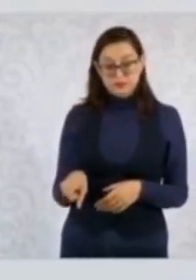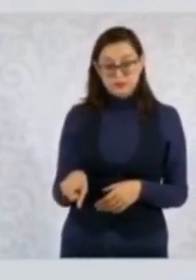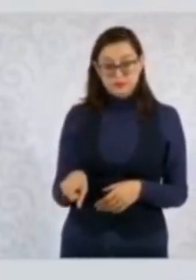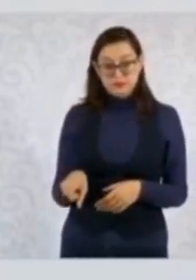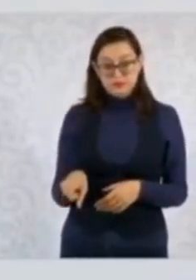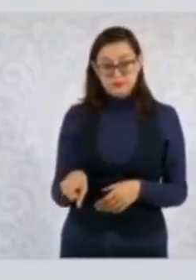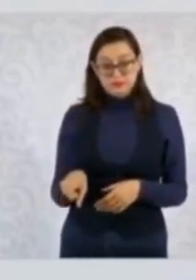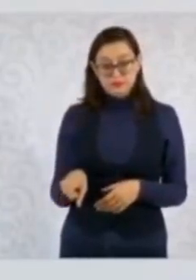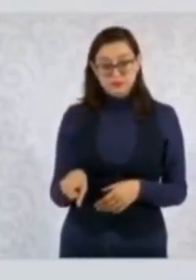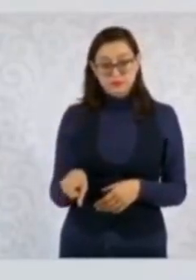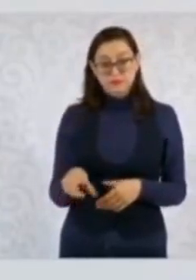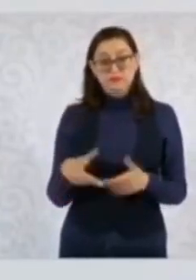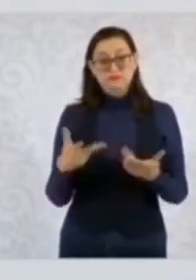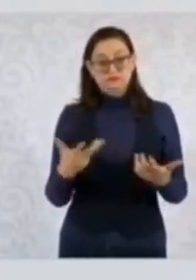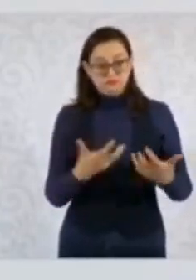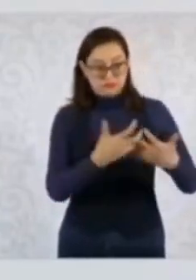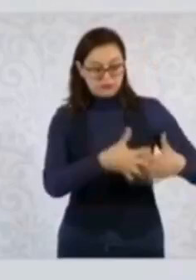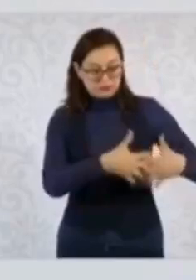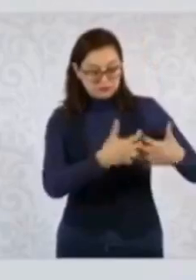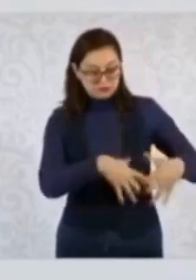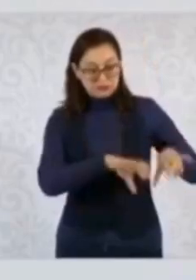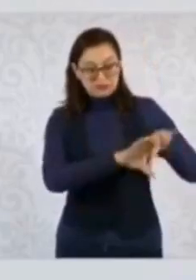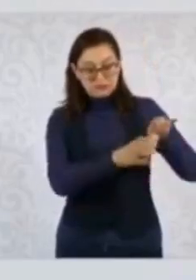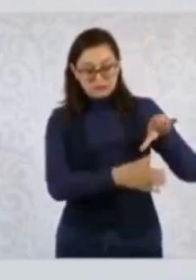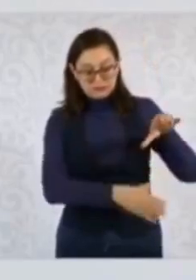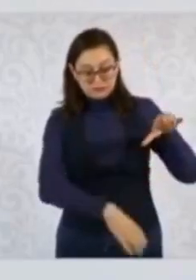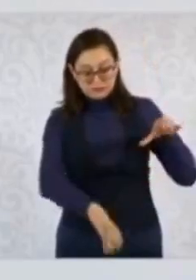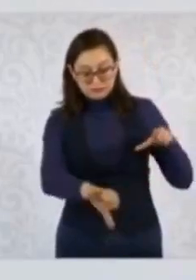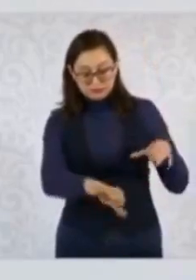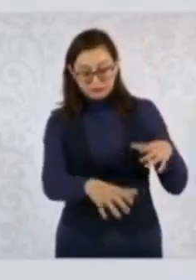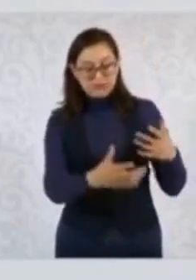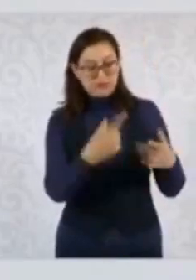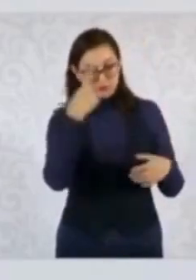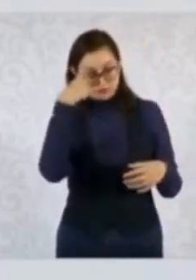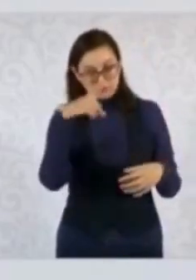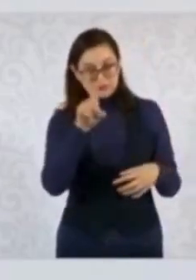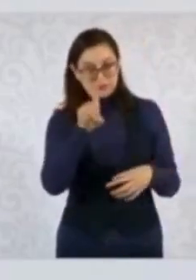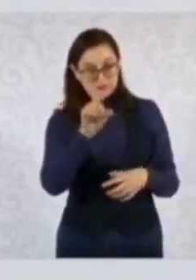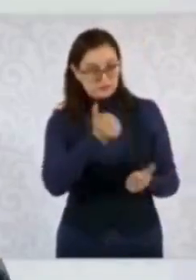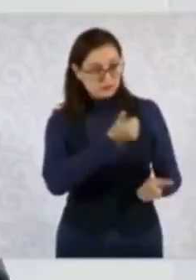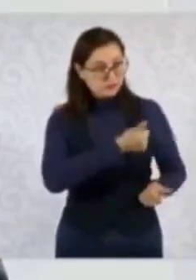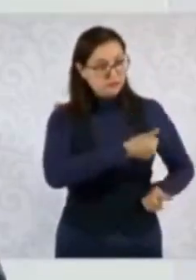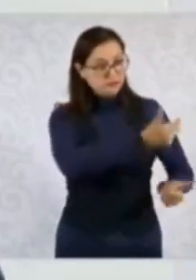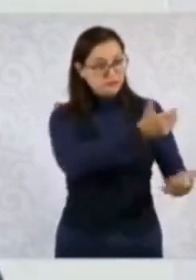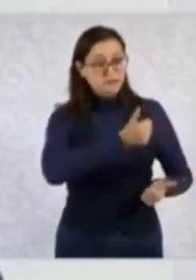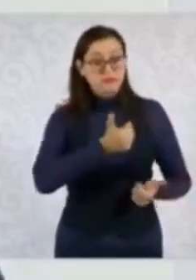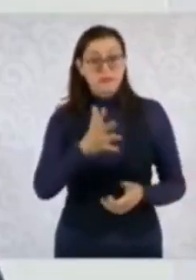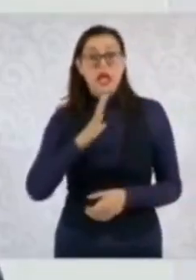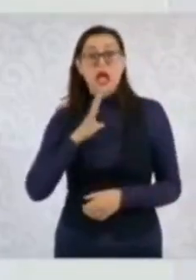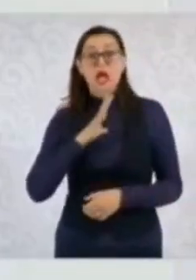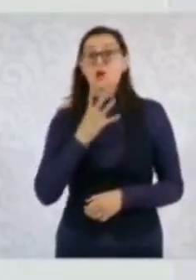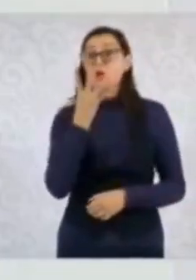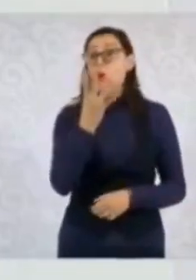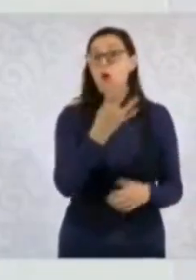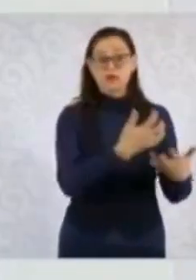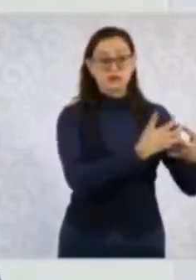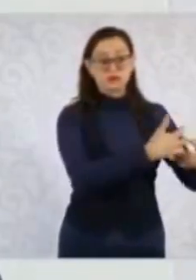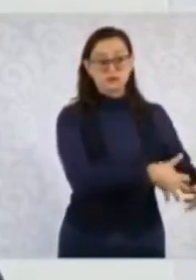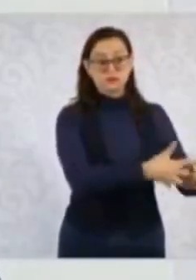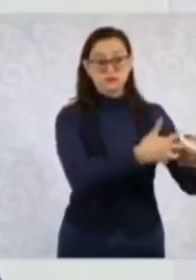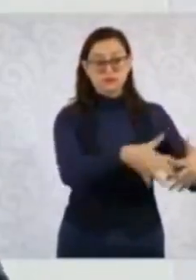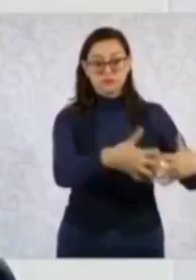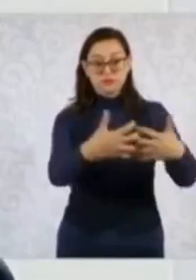las bombas son cuatro sistemas de bombeo que operan en